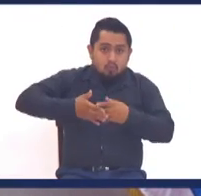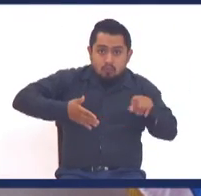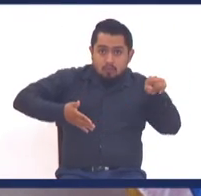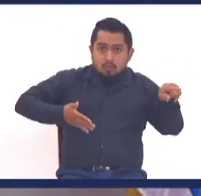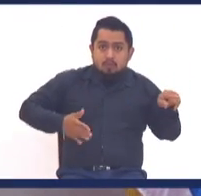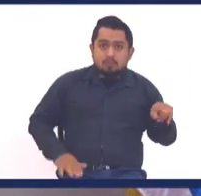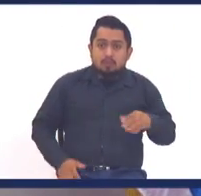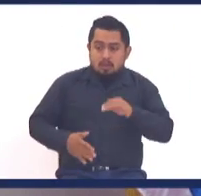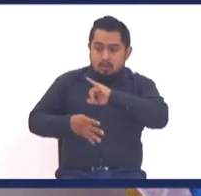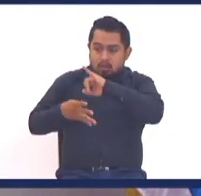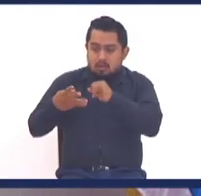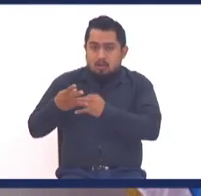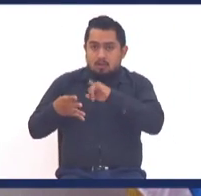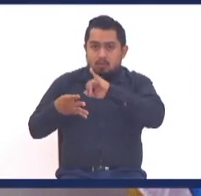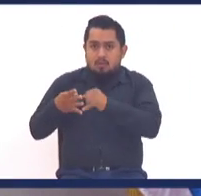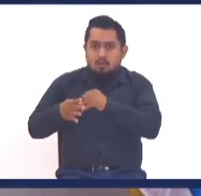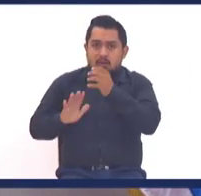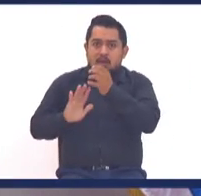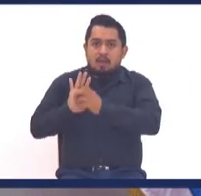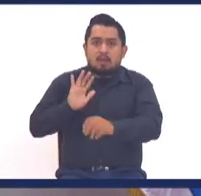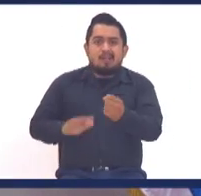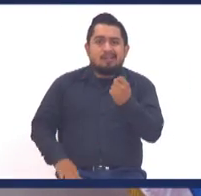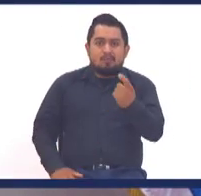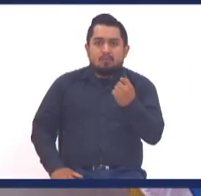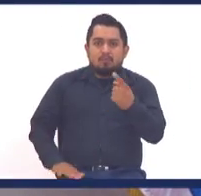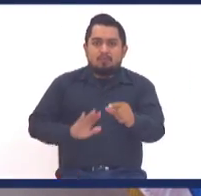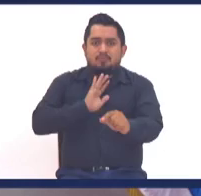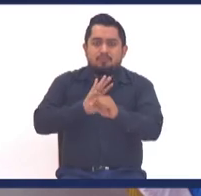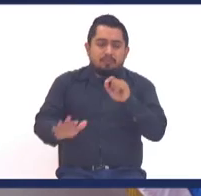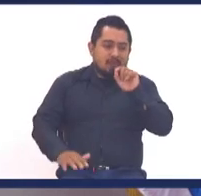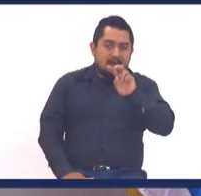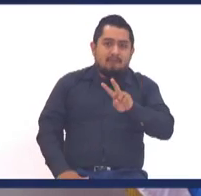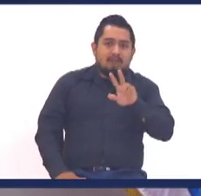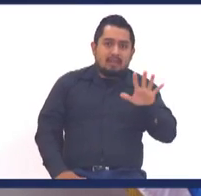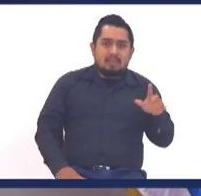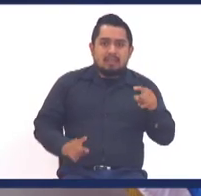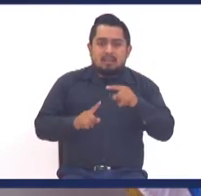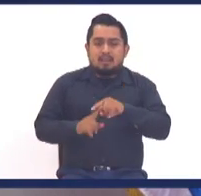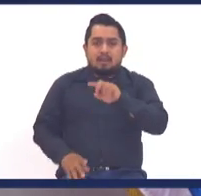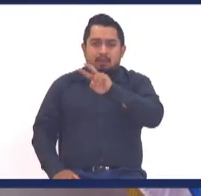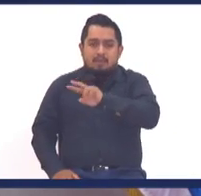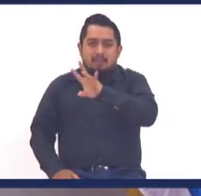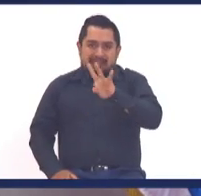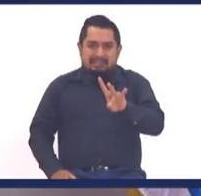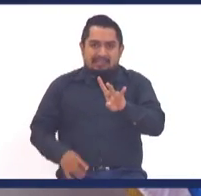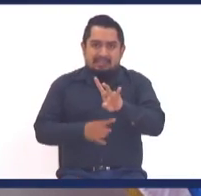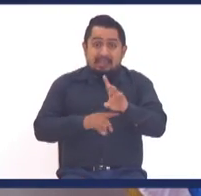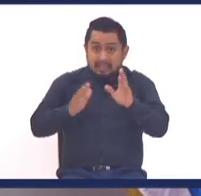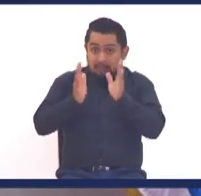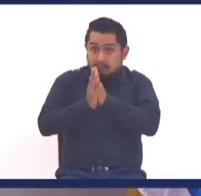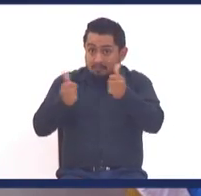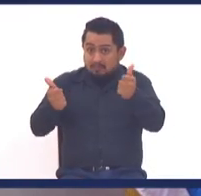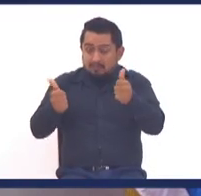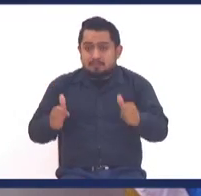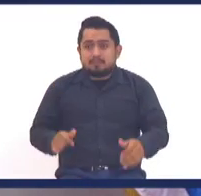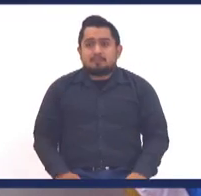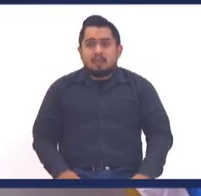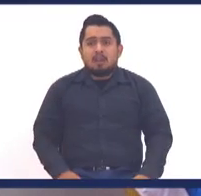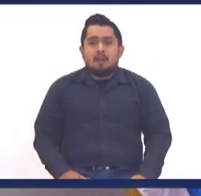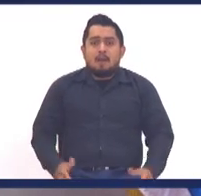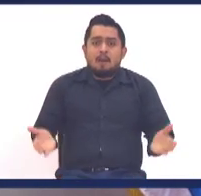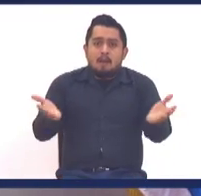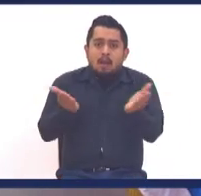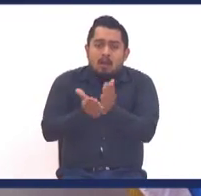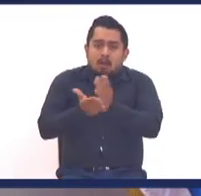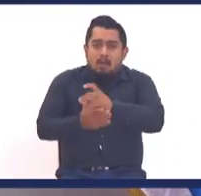vamos a abrir el Evangelio de Juan en su capítulo 11, versículos 25 y 27. Si lo tiene, me dice un fuerte amén. La palabra del